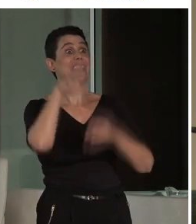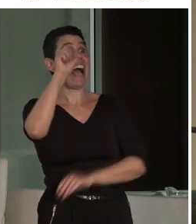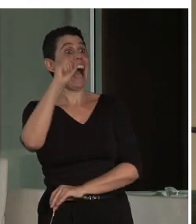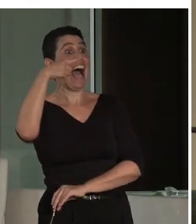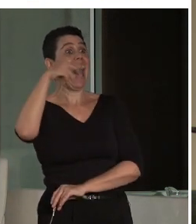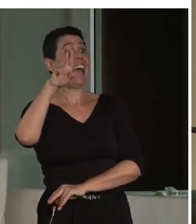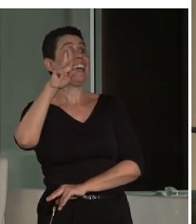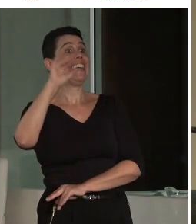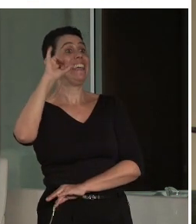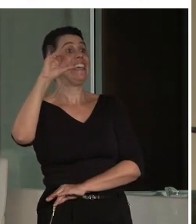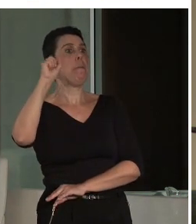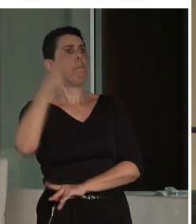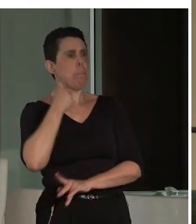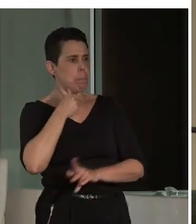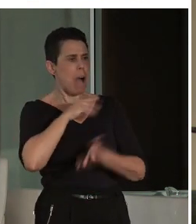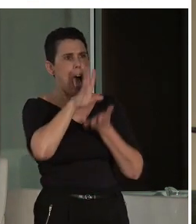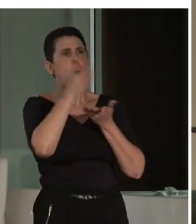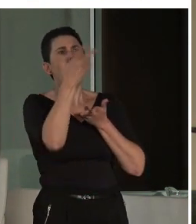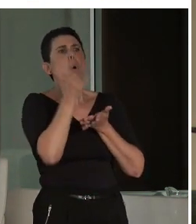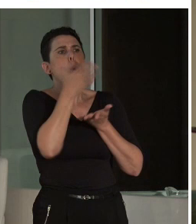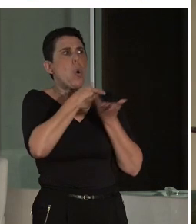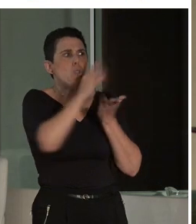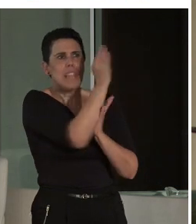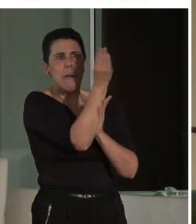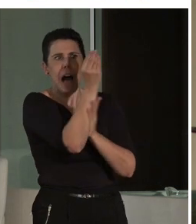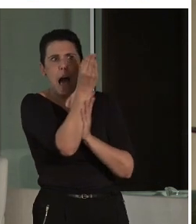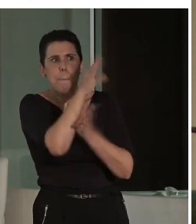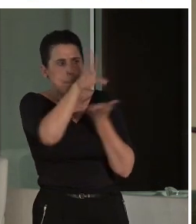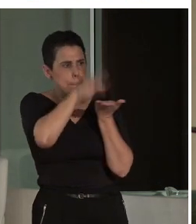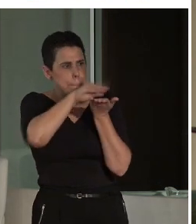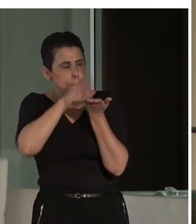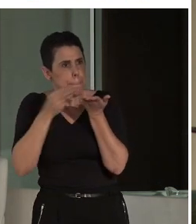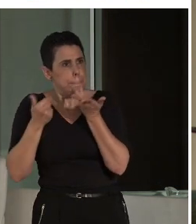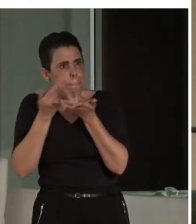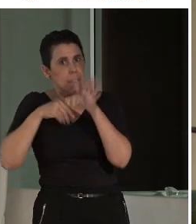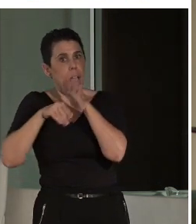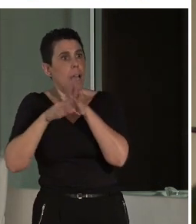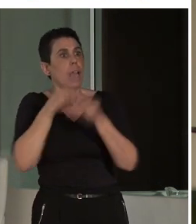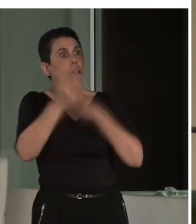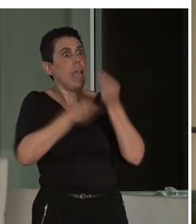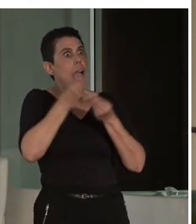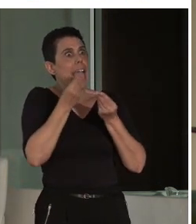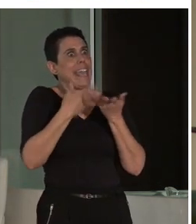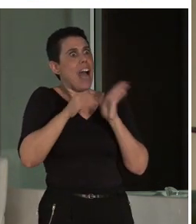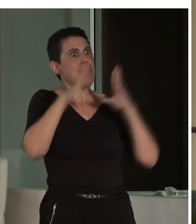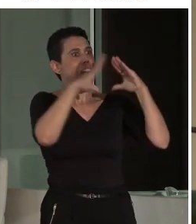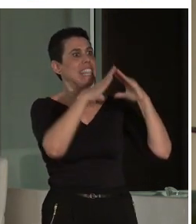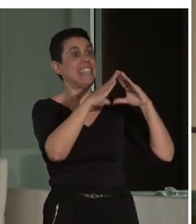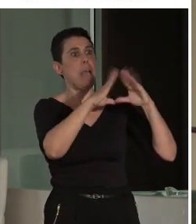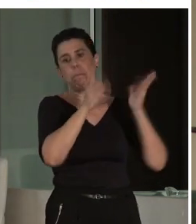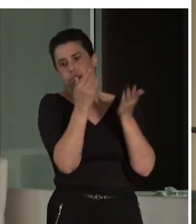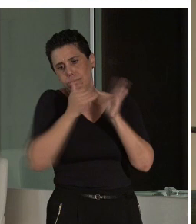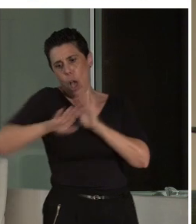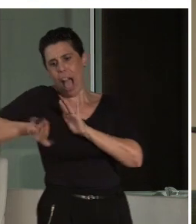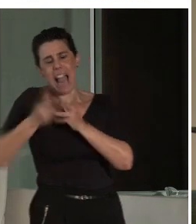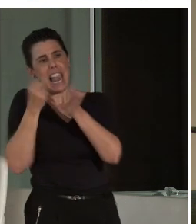exponía a veces al lado de los templos. O sea, que… y a mí me gusta porque resulta que